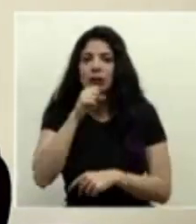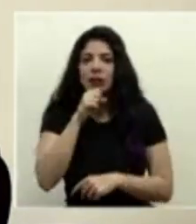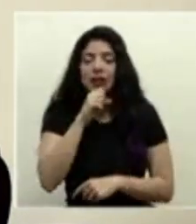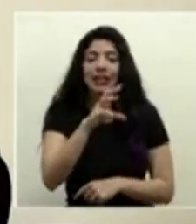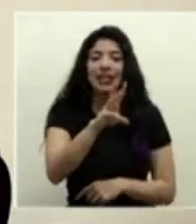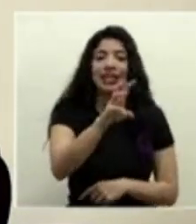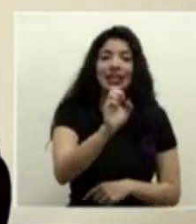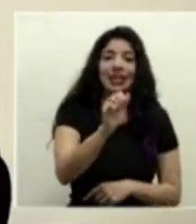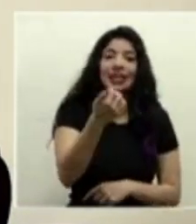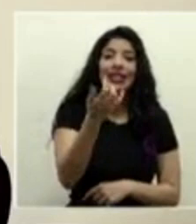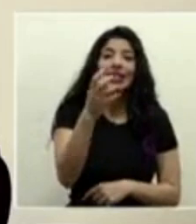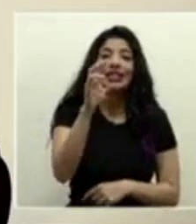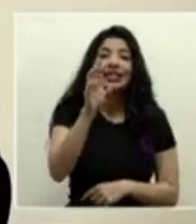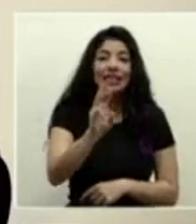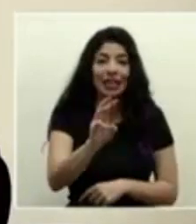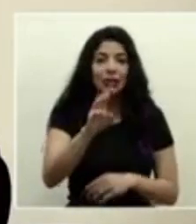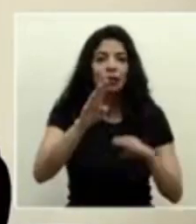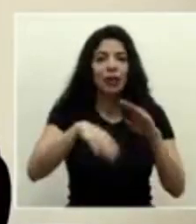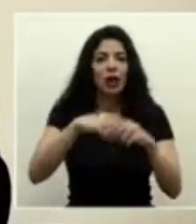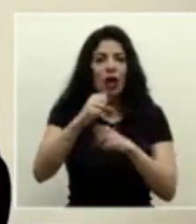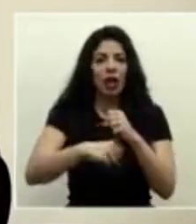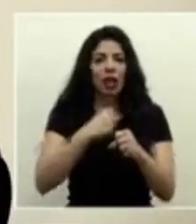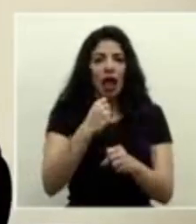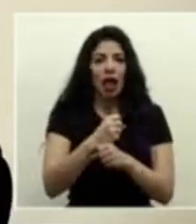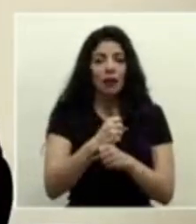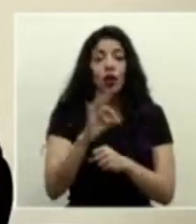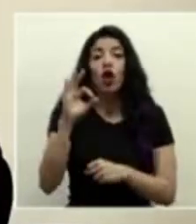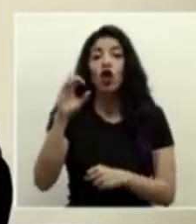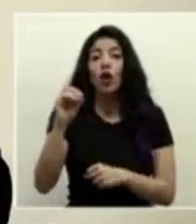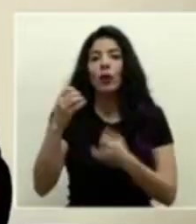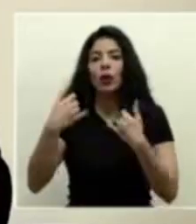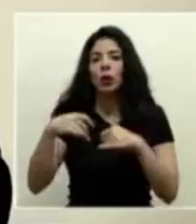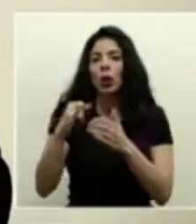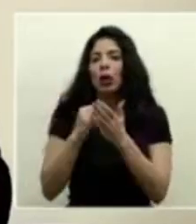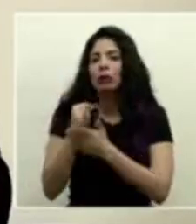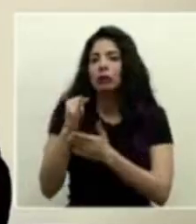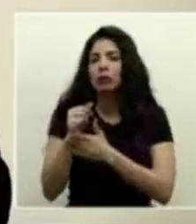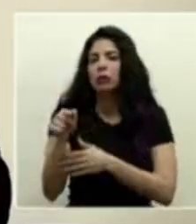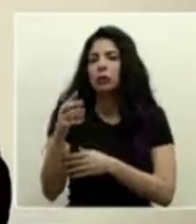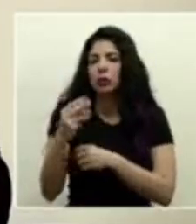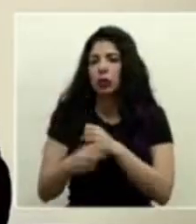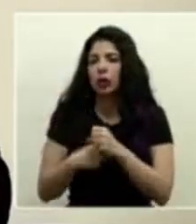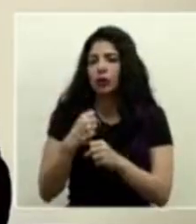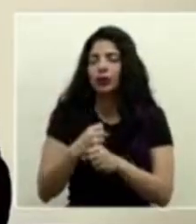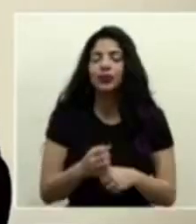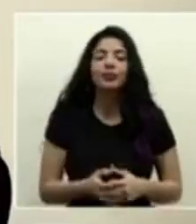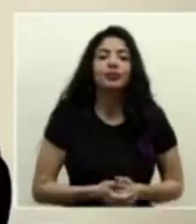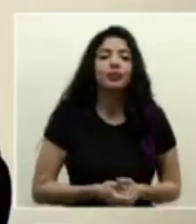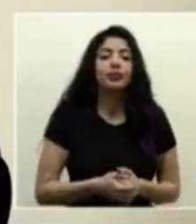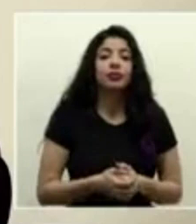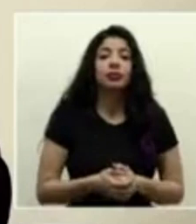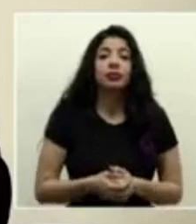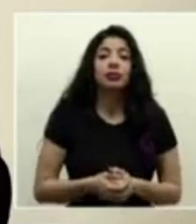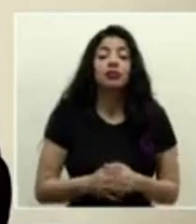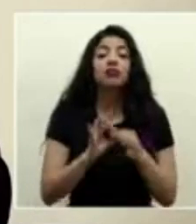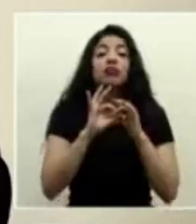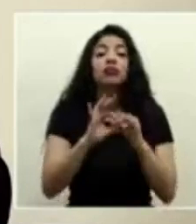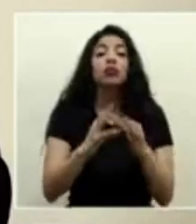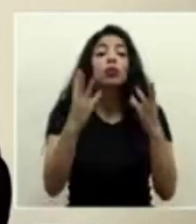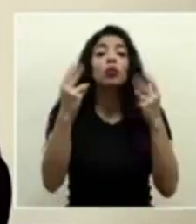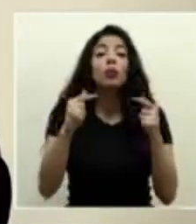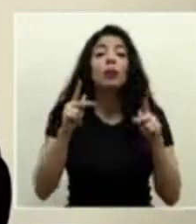616 menores de edad, 90 están en investigación. Tenemos en cuanto a